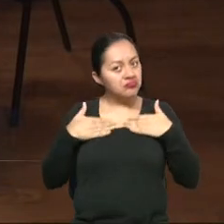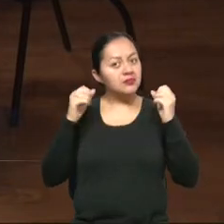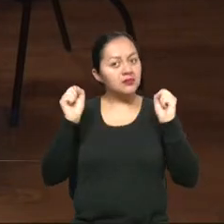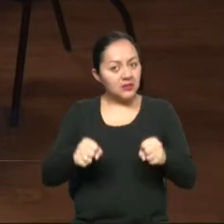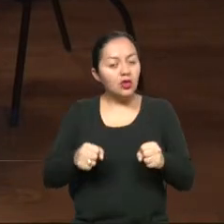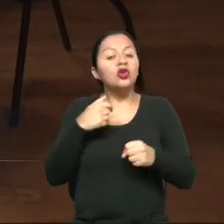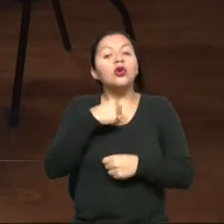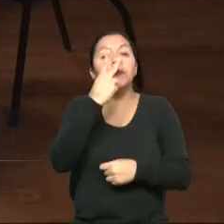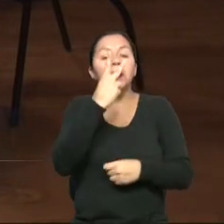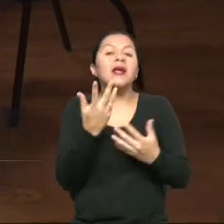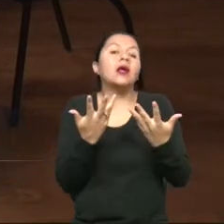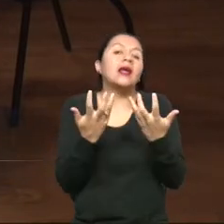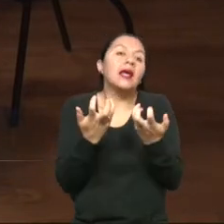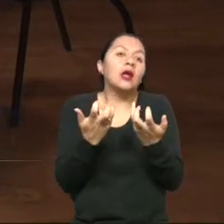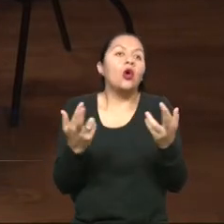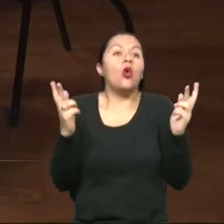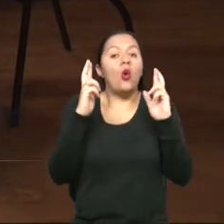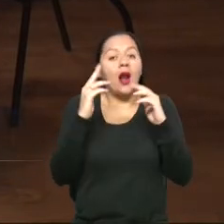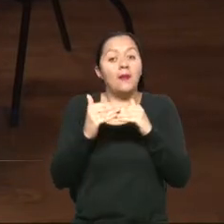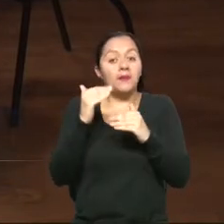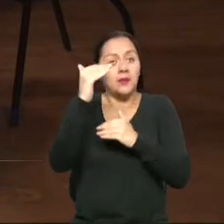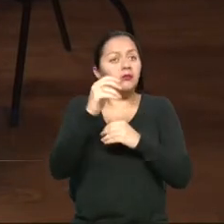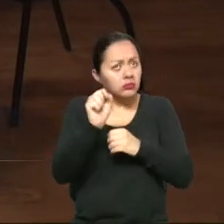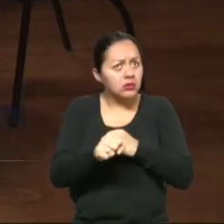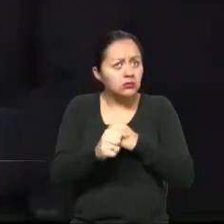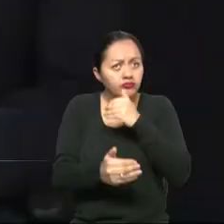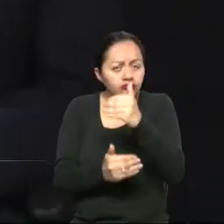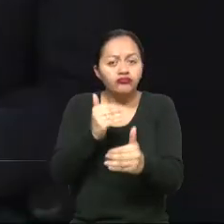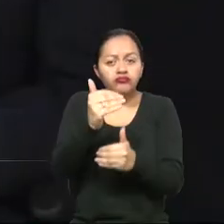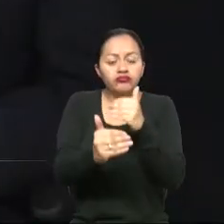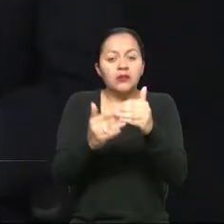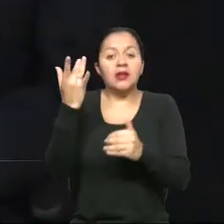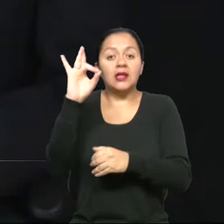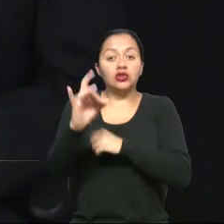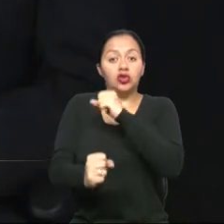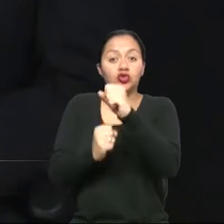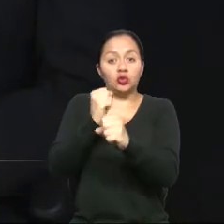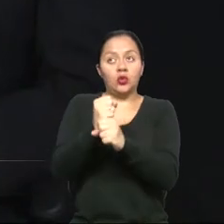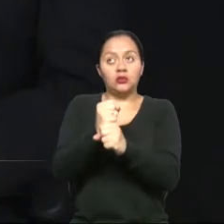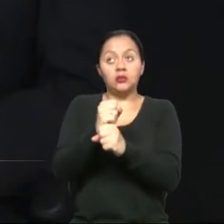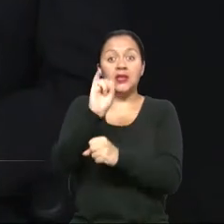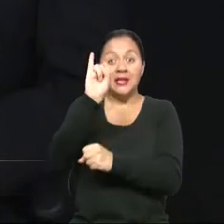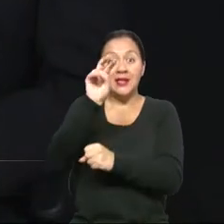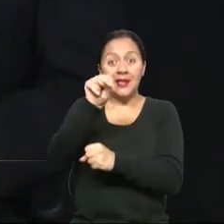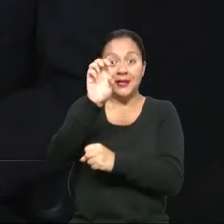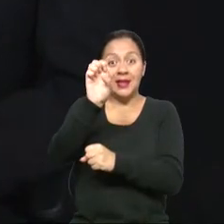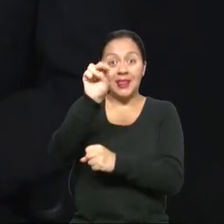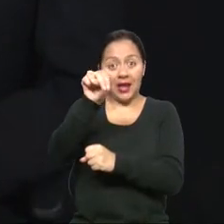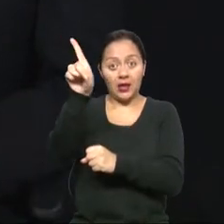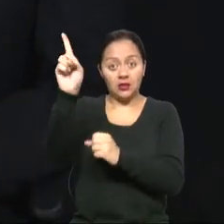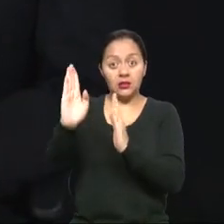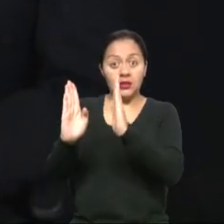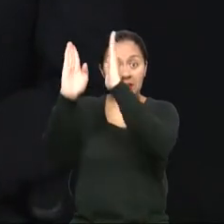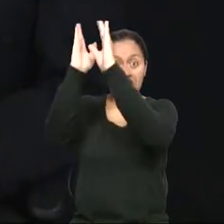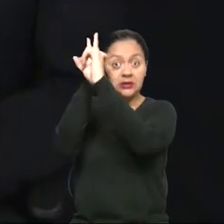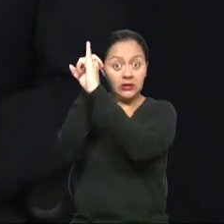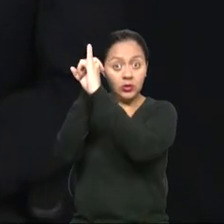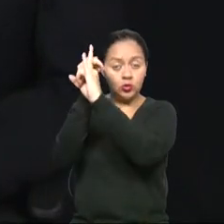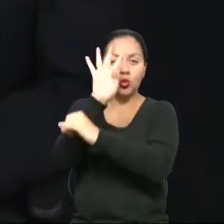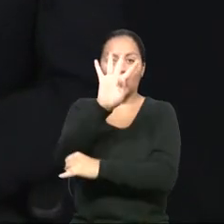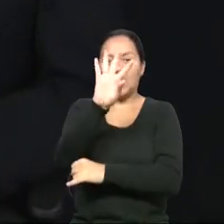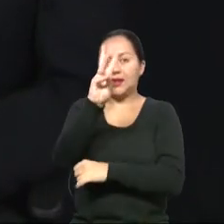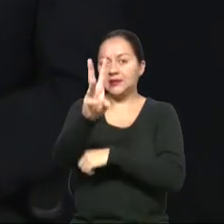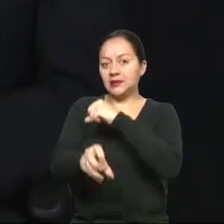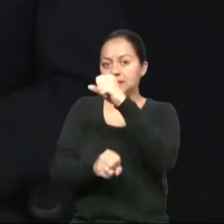hagamos muchas cosas. Hemos caminado, creo, los últimos 18 años. El INE tiene 46 años de vida. Los últimos 18 años ya hemos